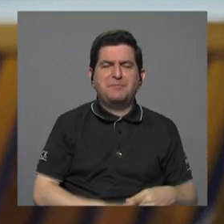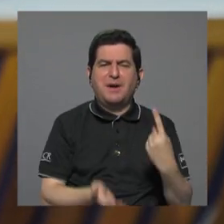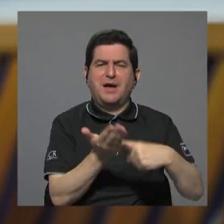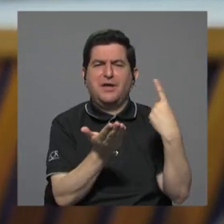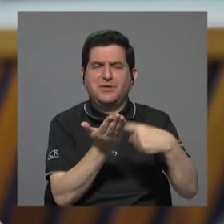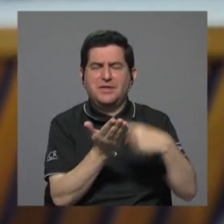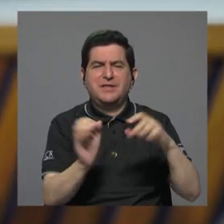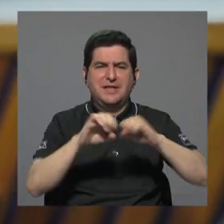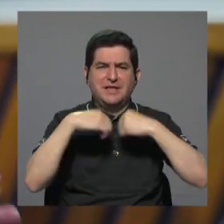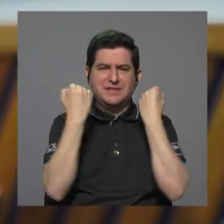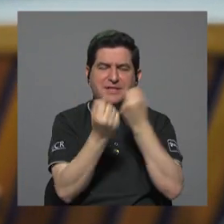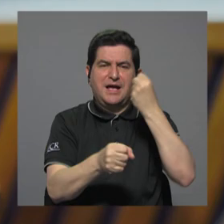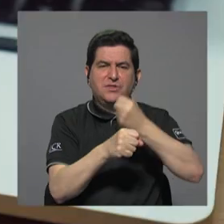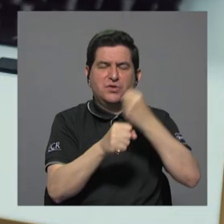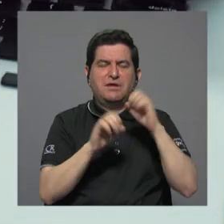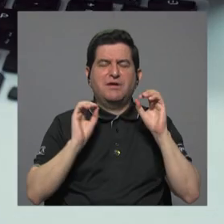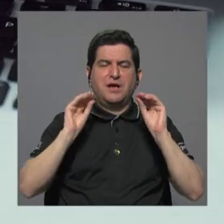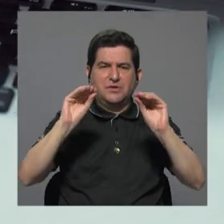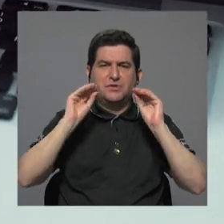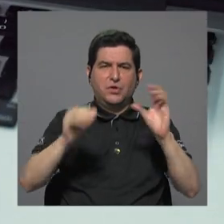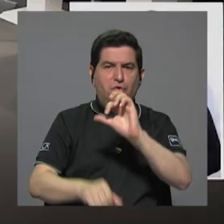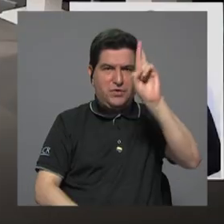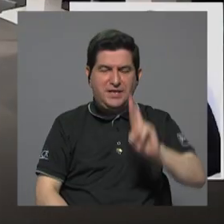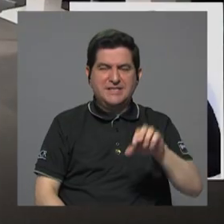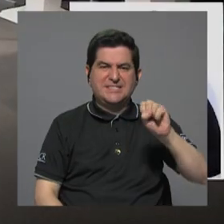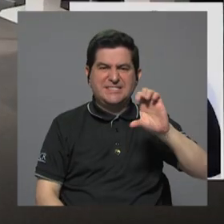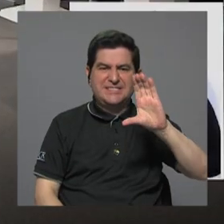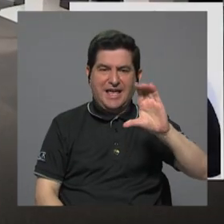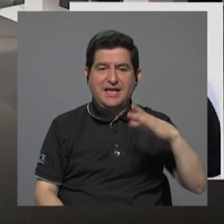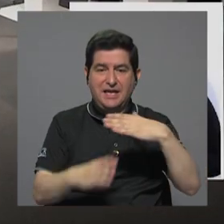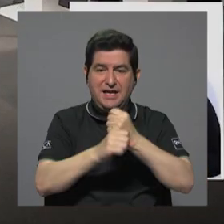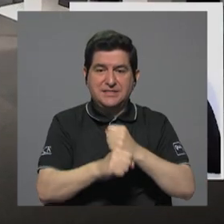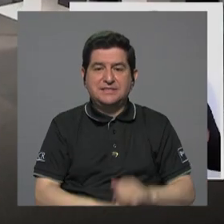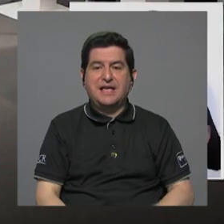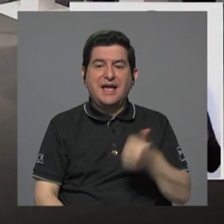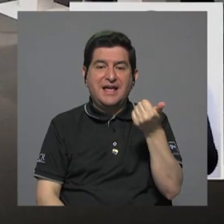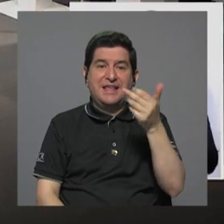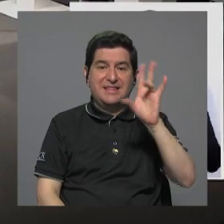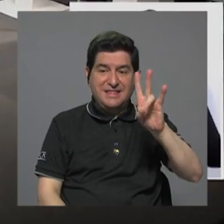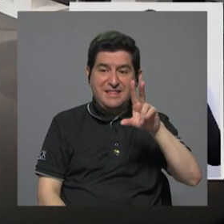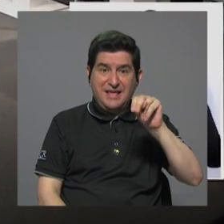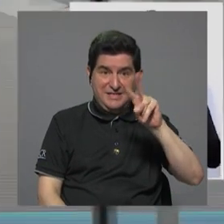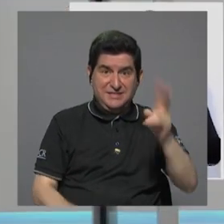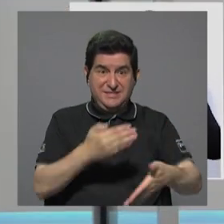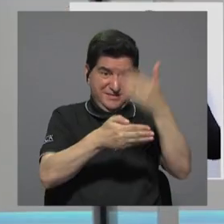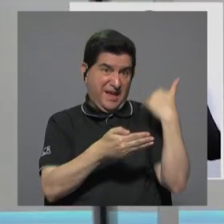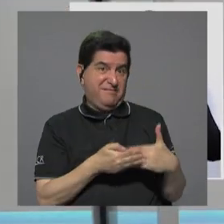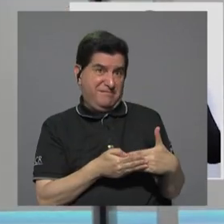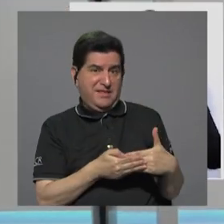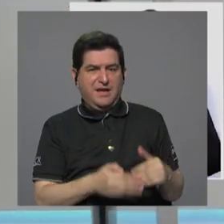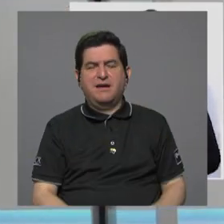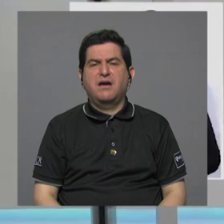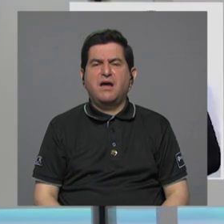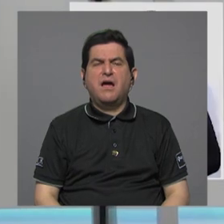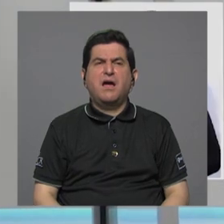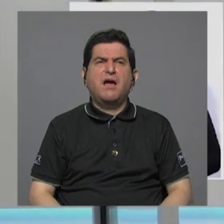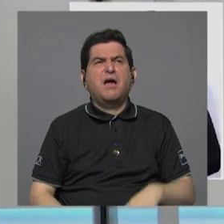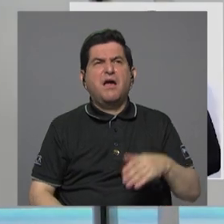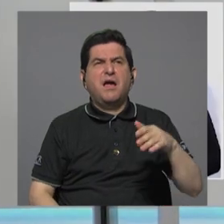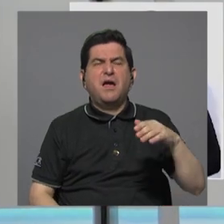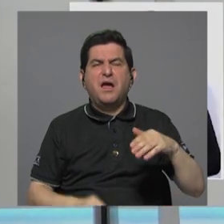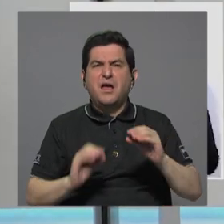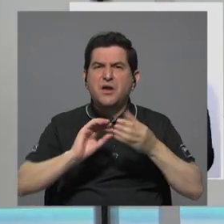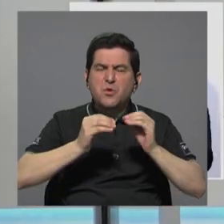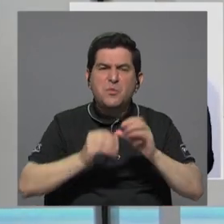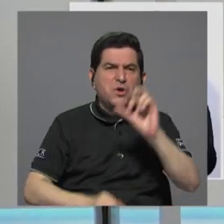debate que el Sindicato de Trabajadores de la Educación Costarricense, el SEC, organizó el pasado 17 de noviembre. En términos relativos, en Costa